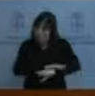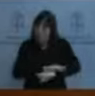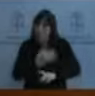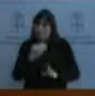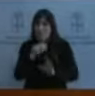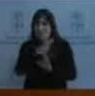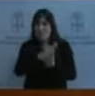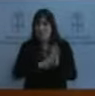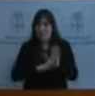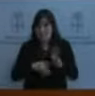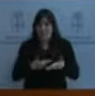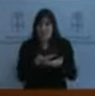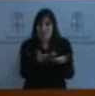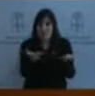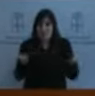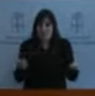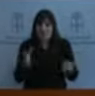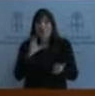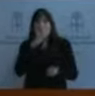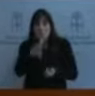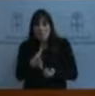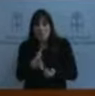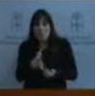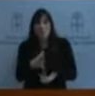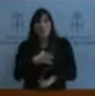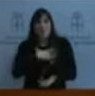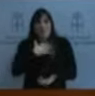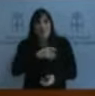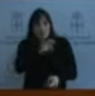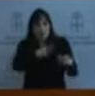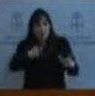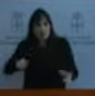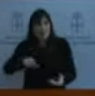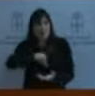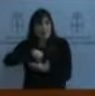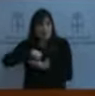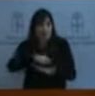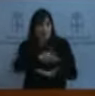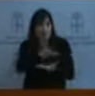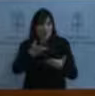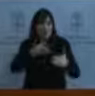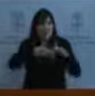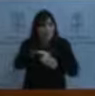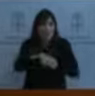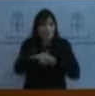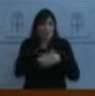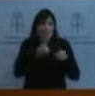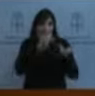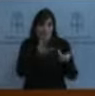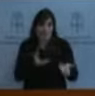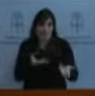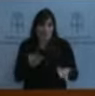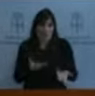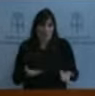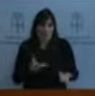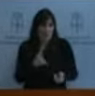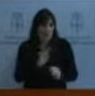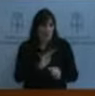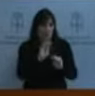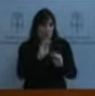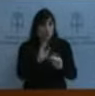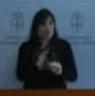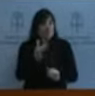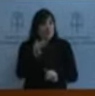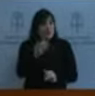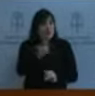sea posible que esos ciudadanos accedan a esa información. Sobre todo porque si no, no vamos a fijar nunca a los jóvenes